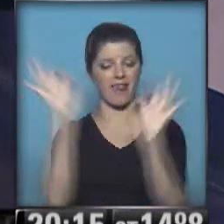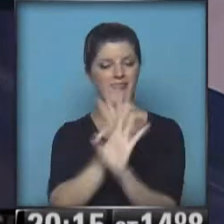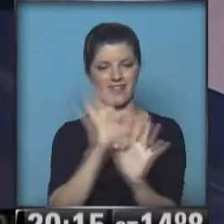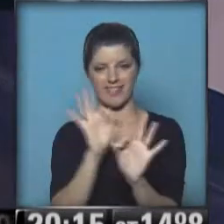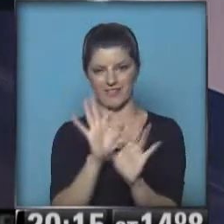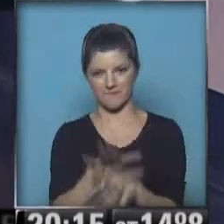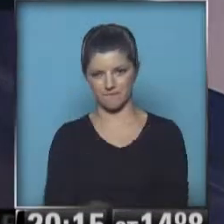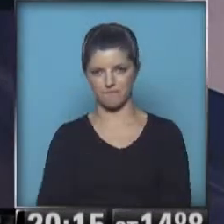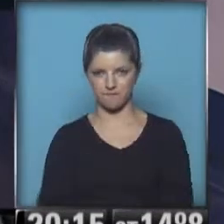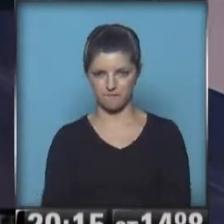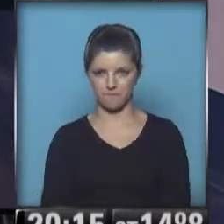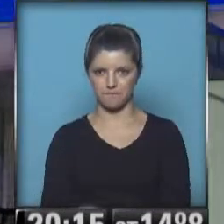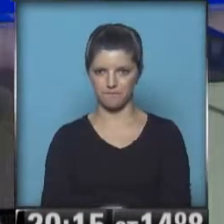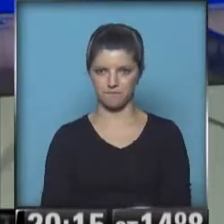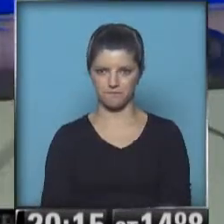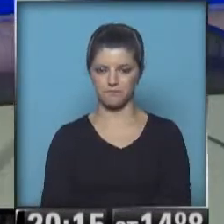pampa humedad.